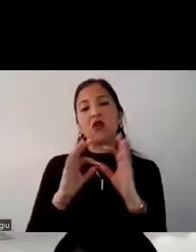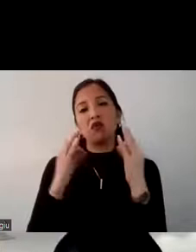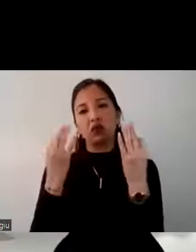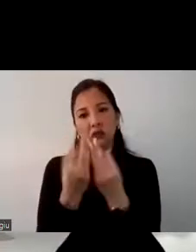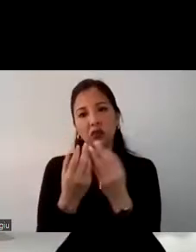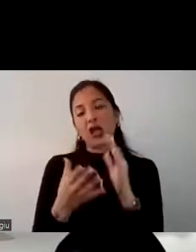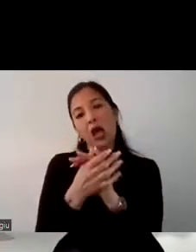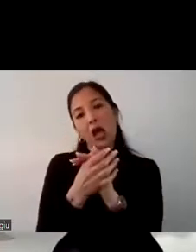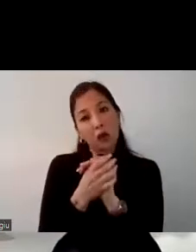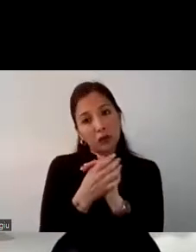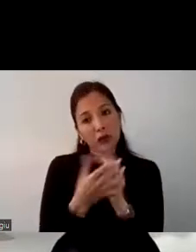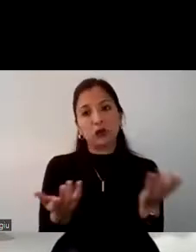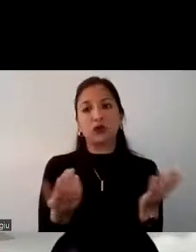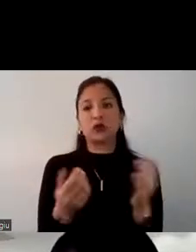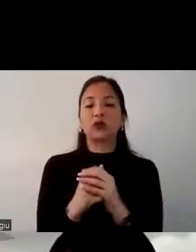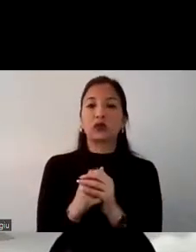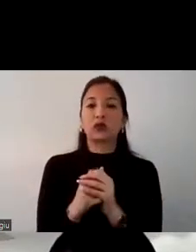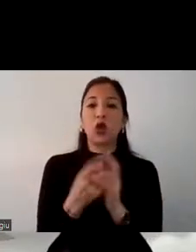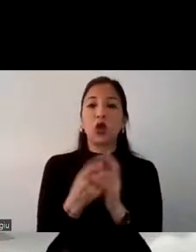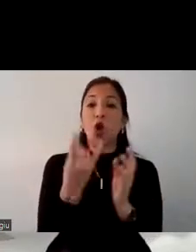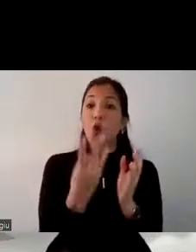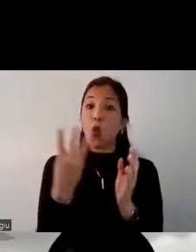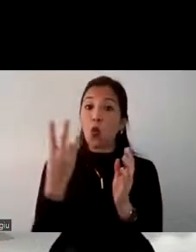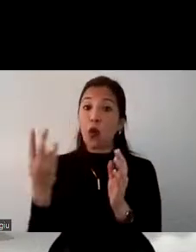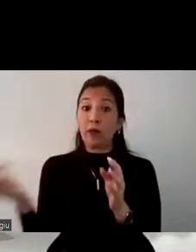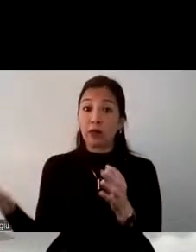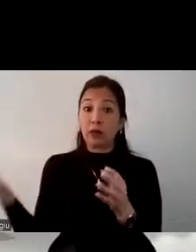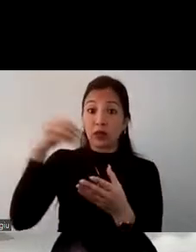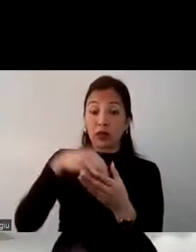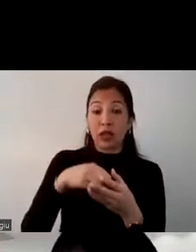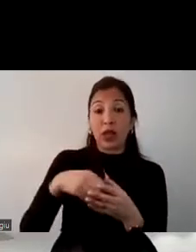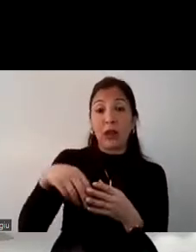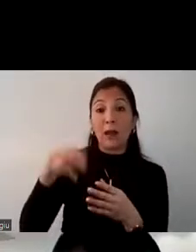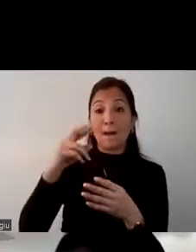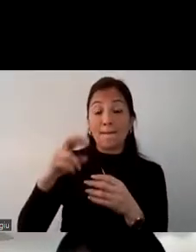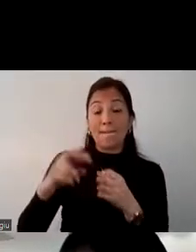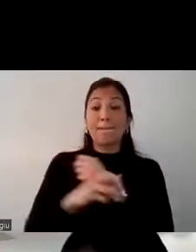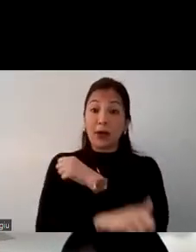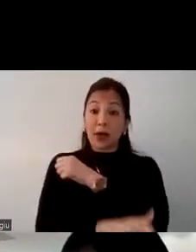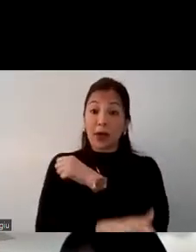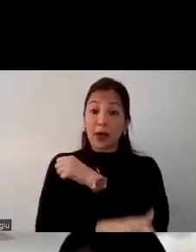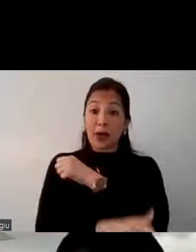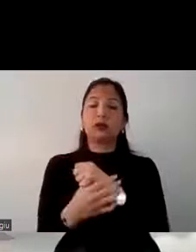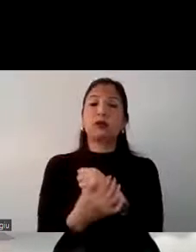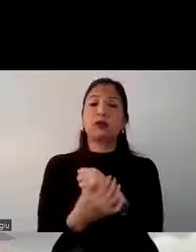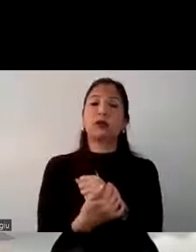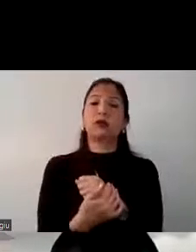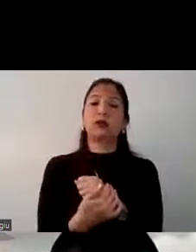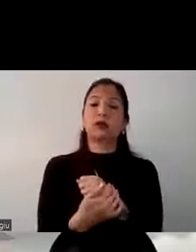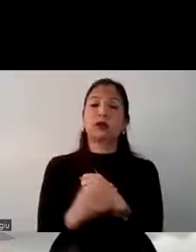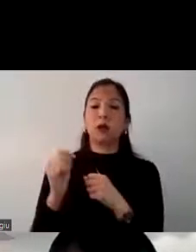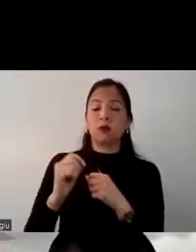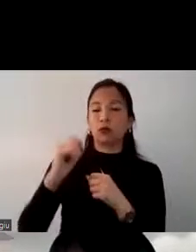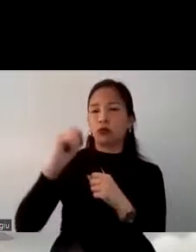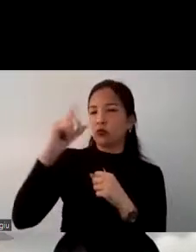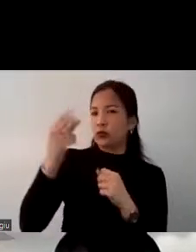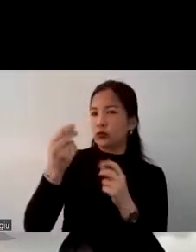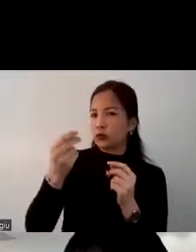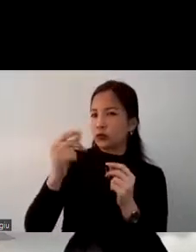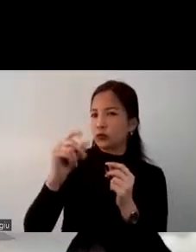en la web oficial del destino esto lo suele hacer las personas de un nivel socioeconómico un poco más alto